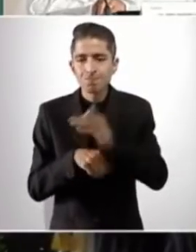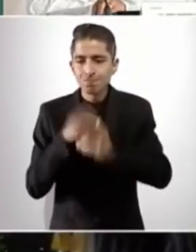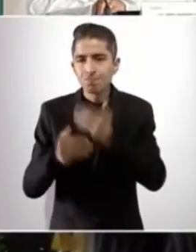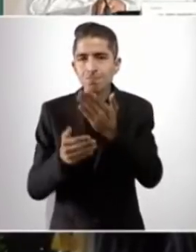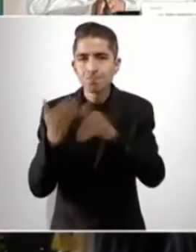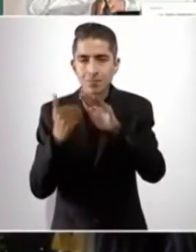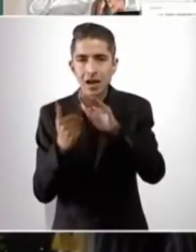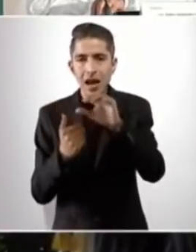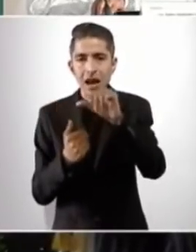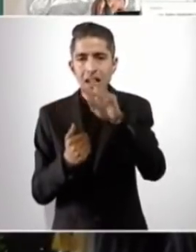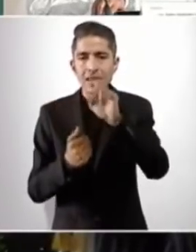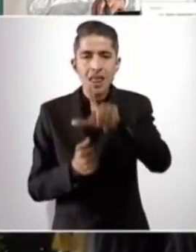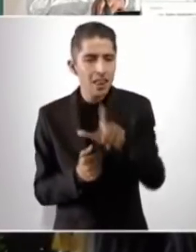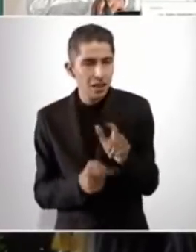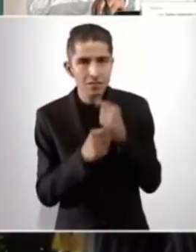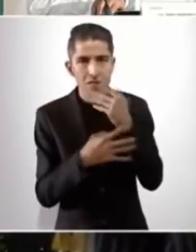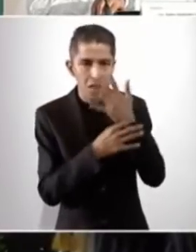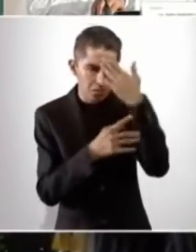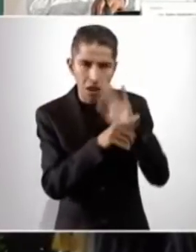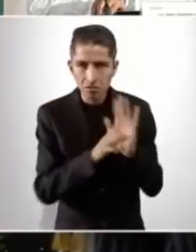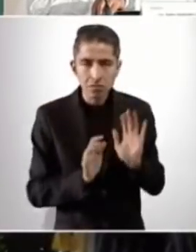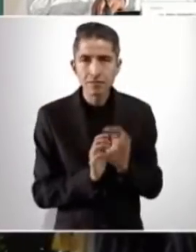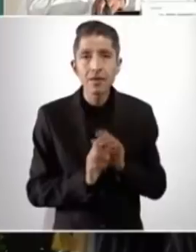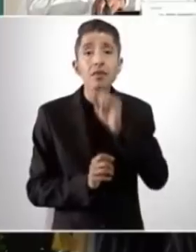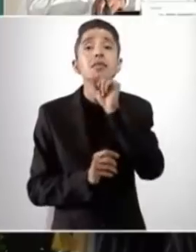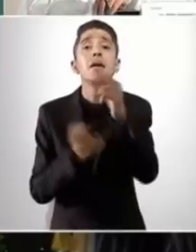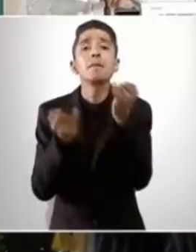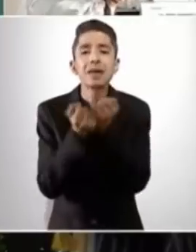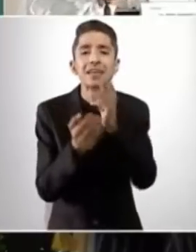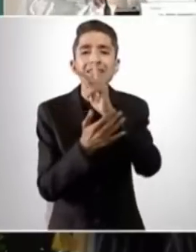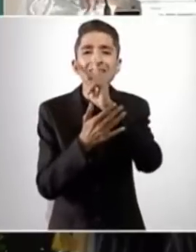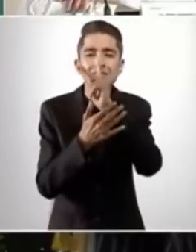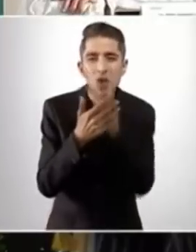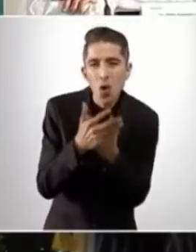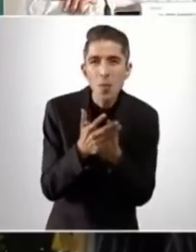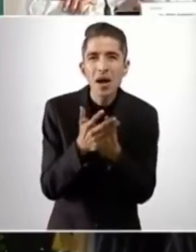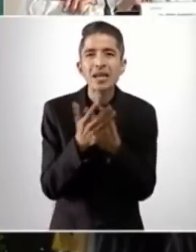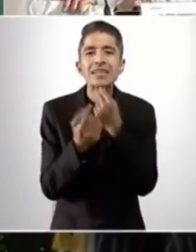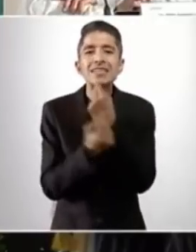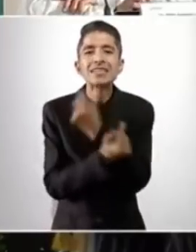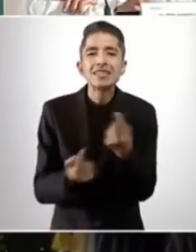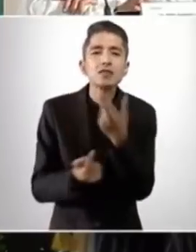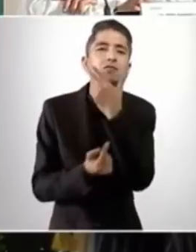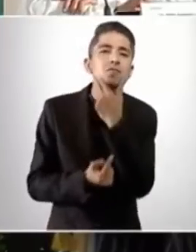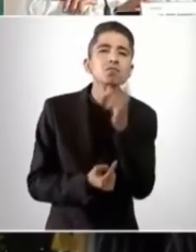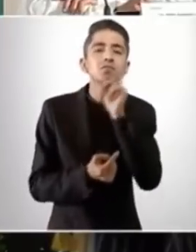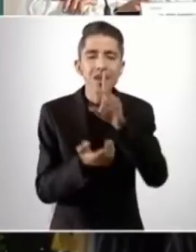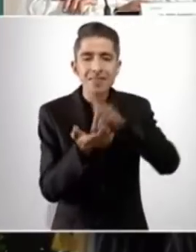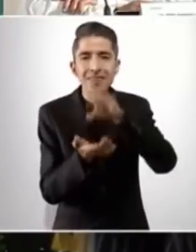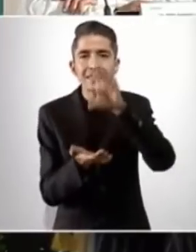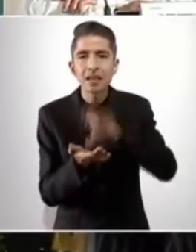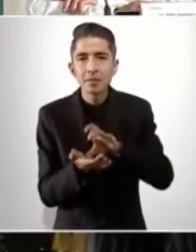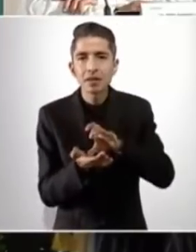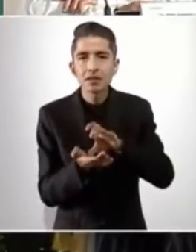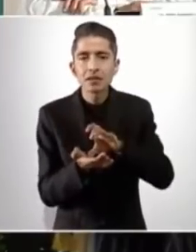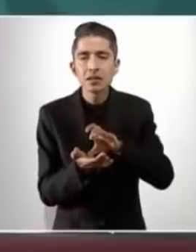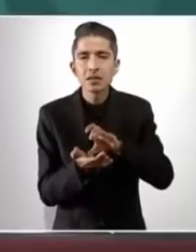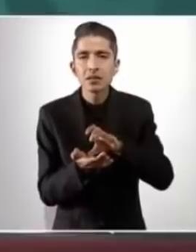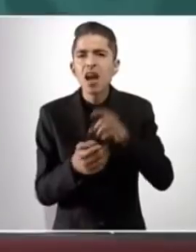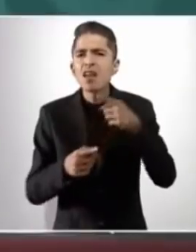Lo mismo, el programa para niñas, niños con discapacidad va a ser